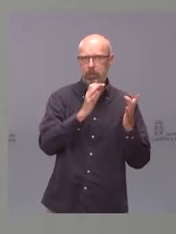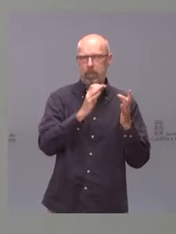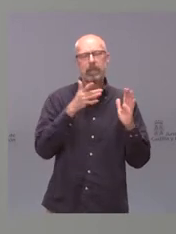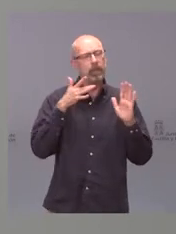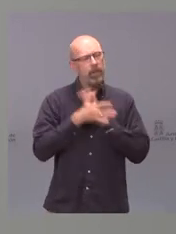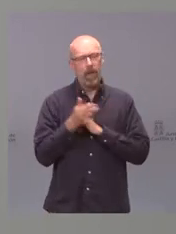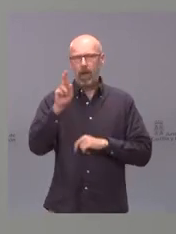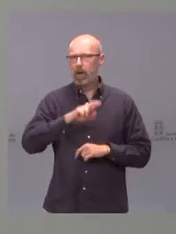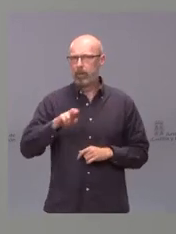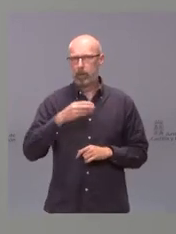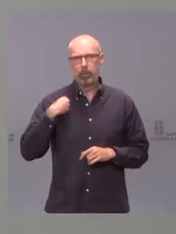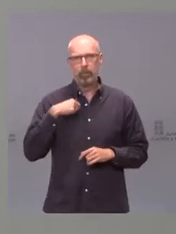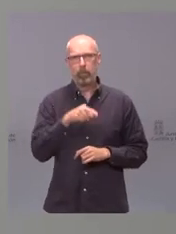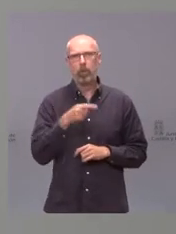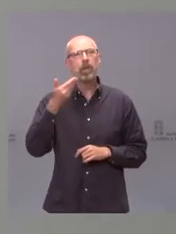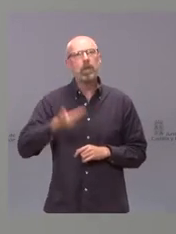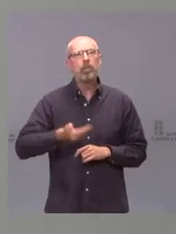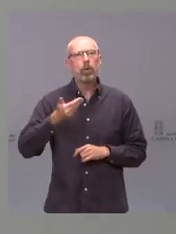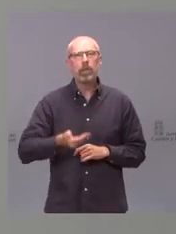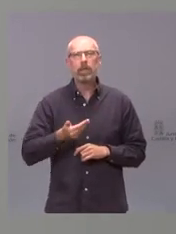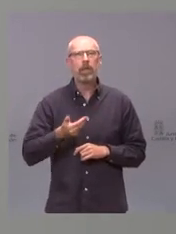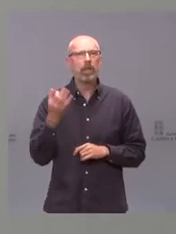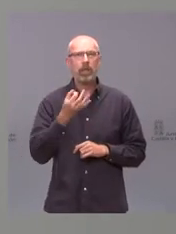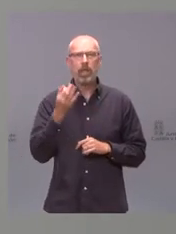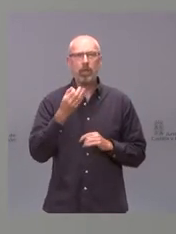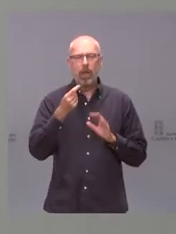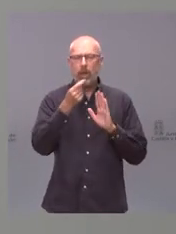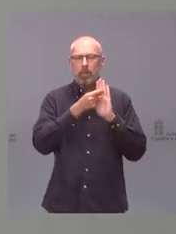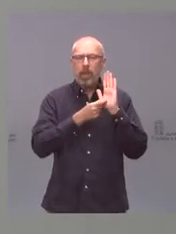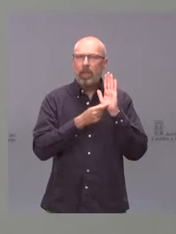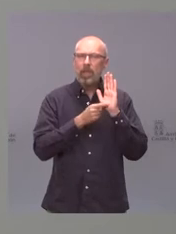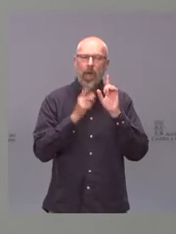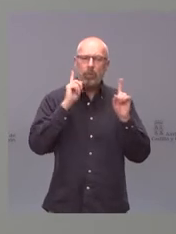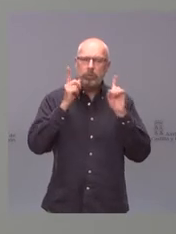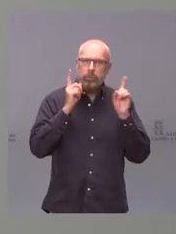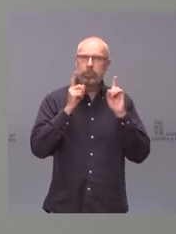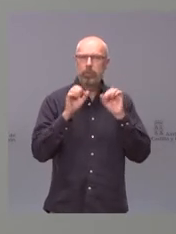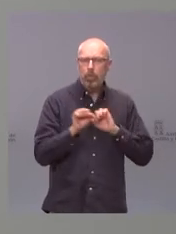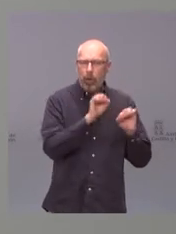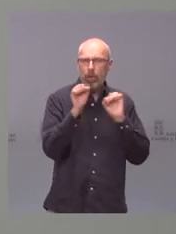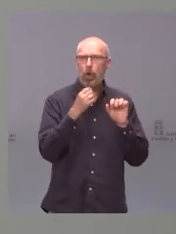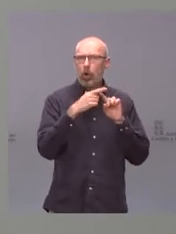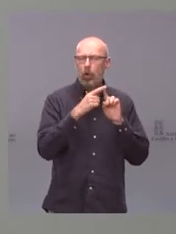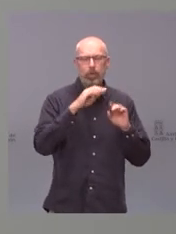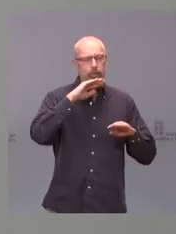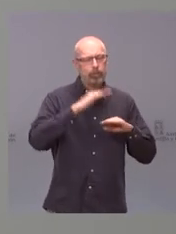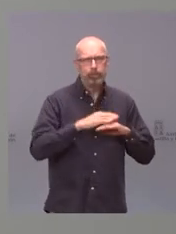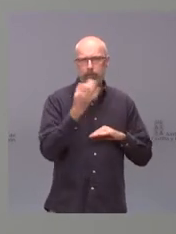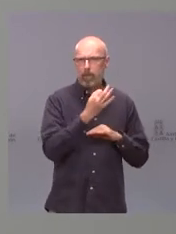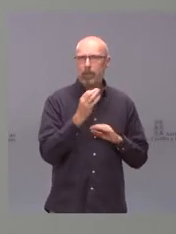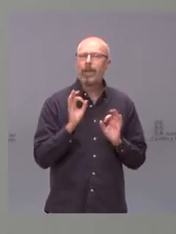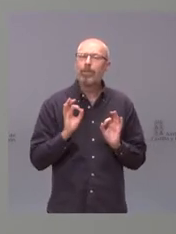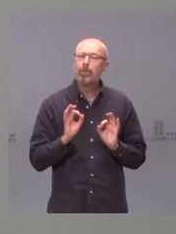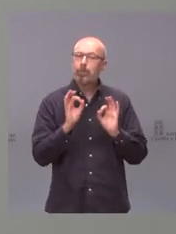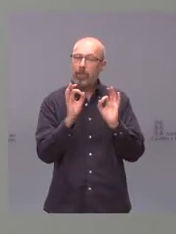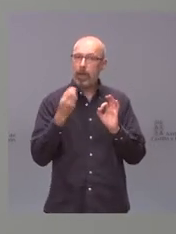reiterar la importancia de aplicar las medidas de prevención y protección, más aún en los municipios que